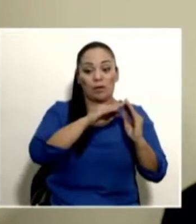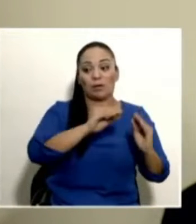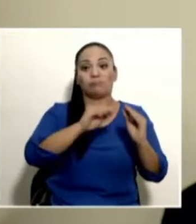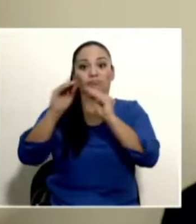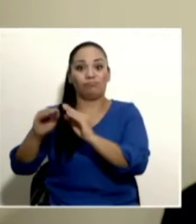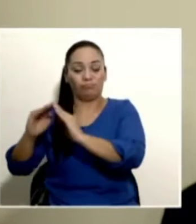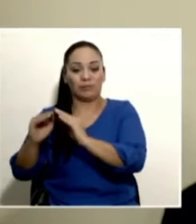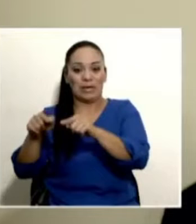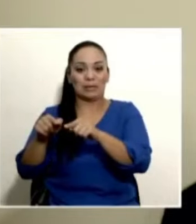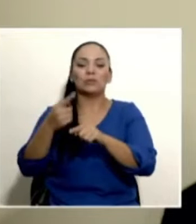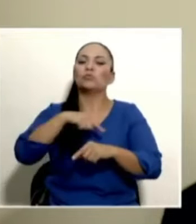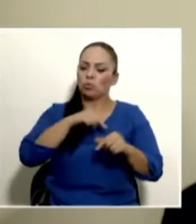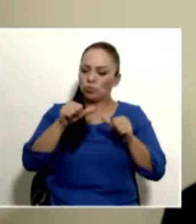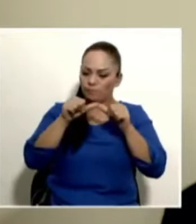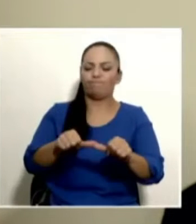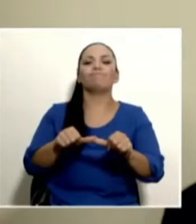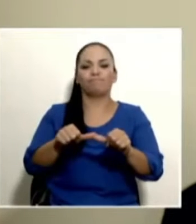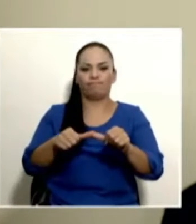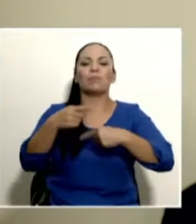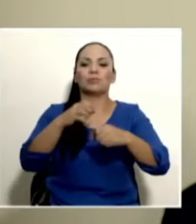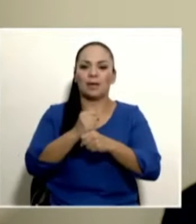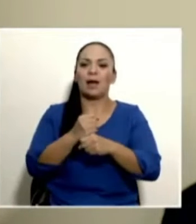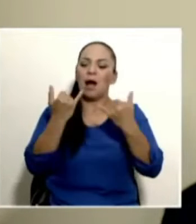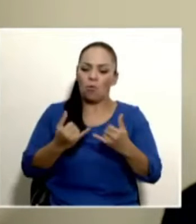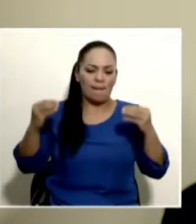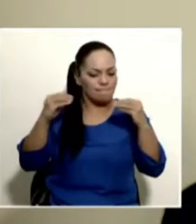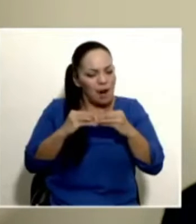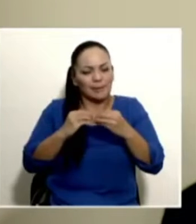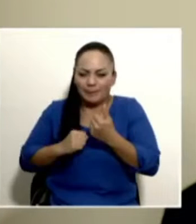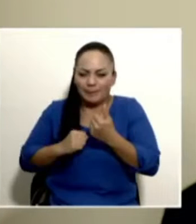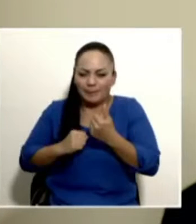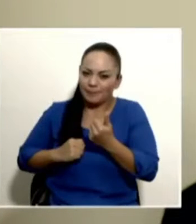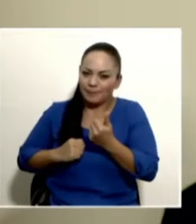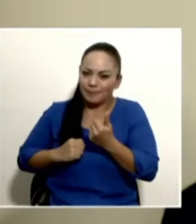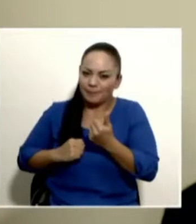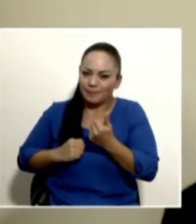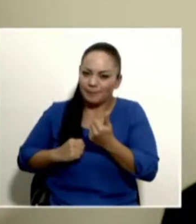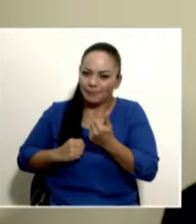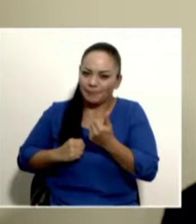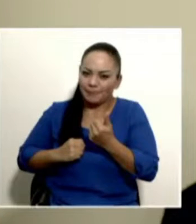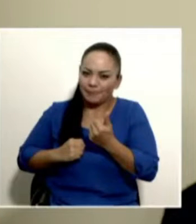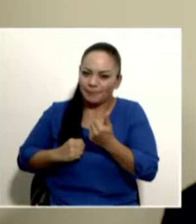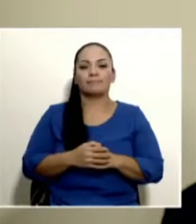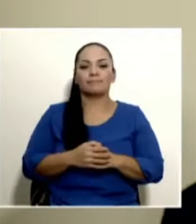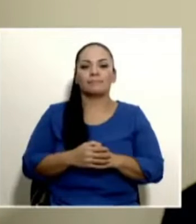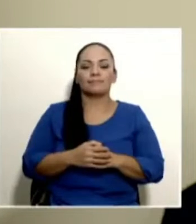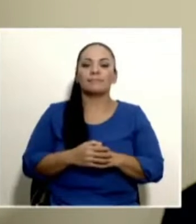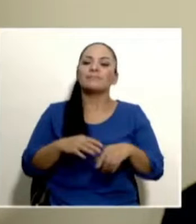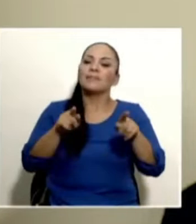mantenemos, sino que ahora reforzamos. Entre otras cosas,